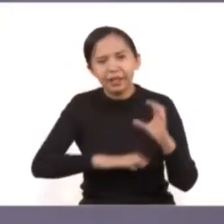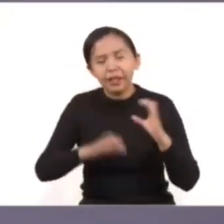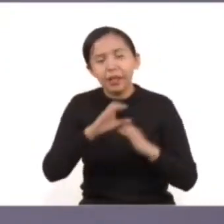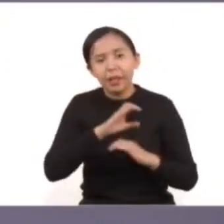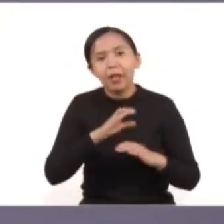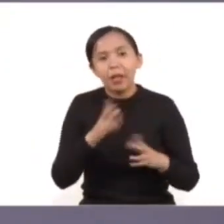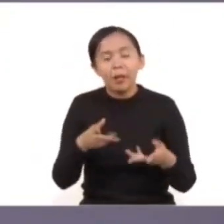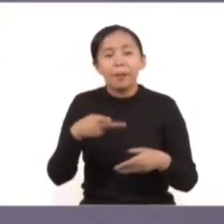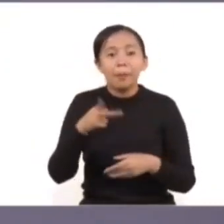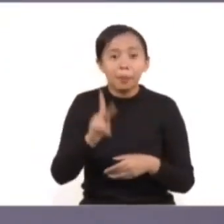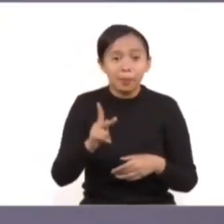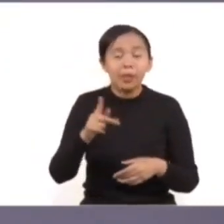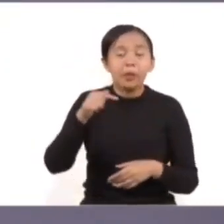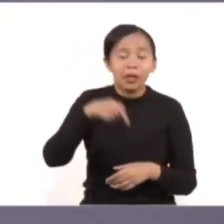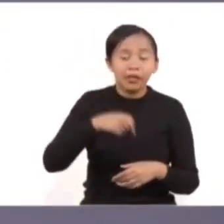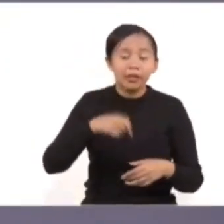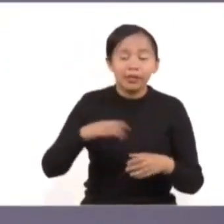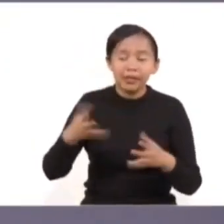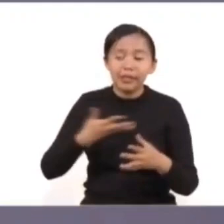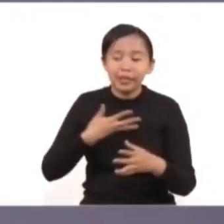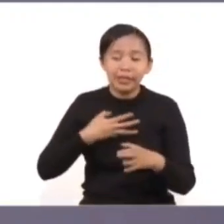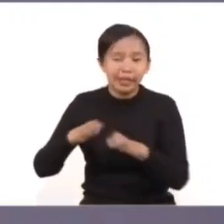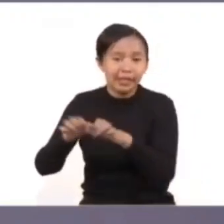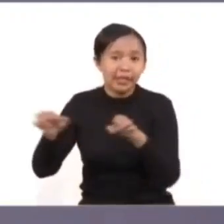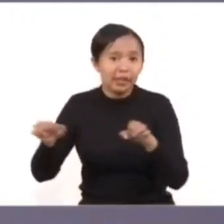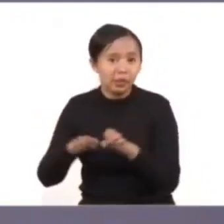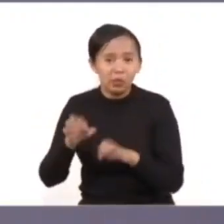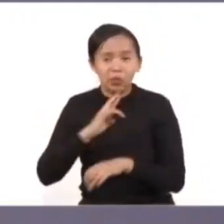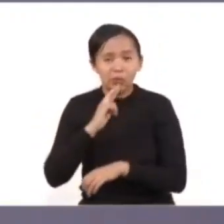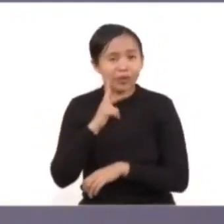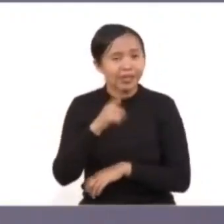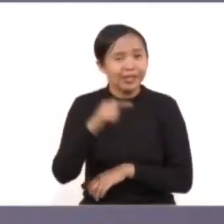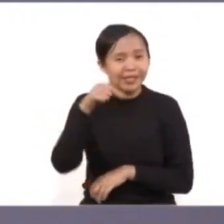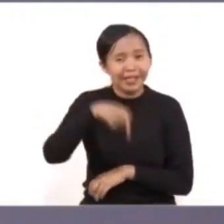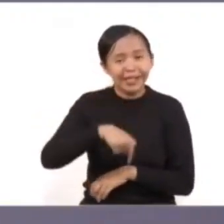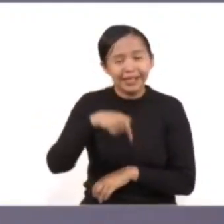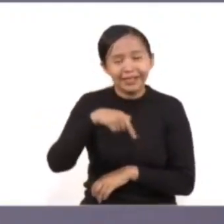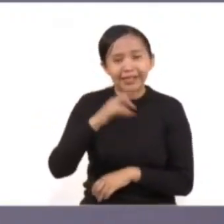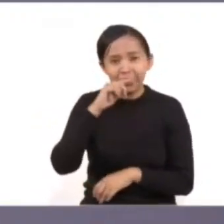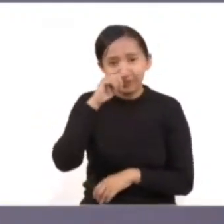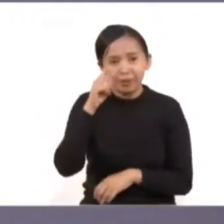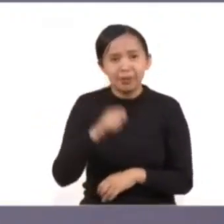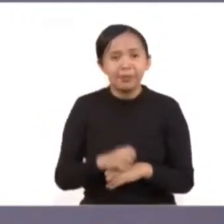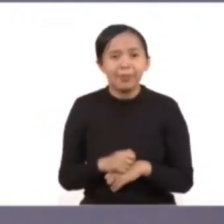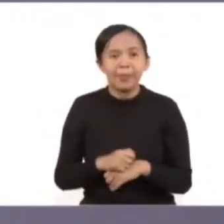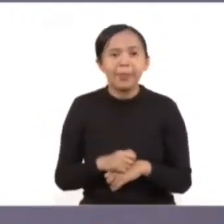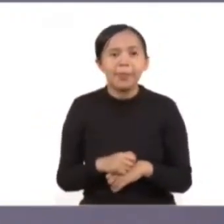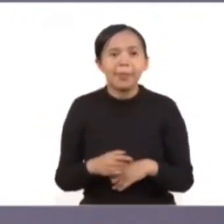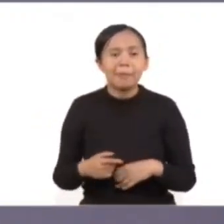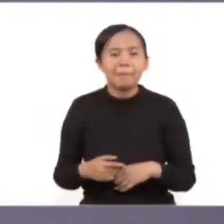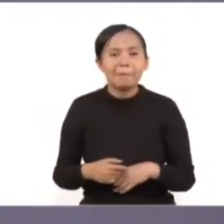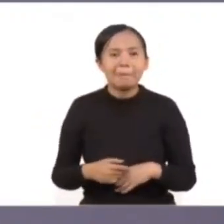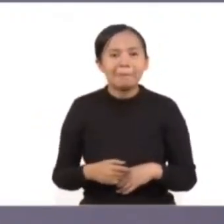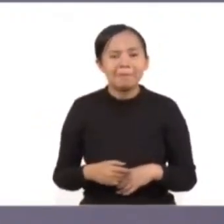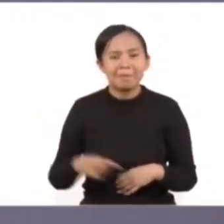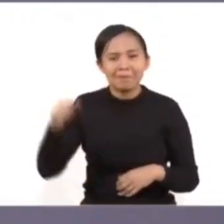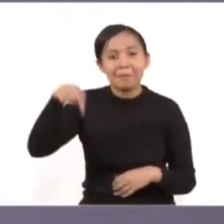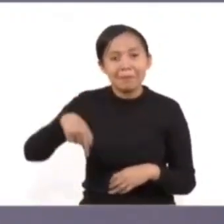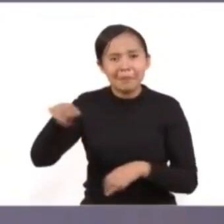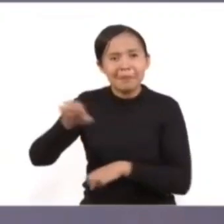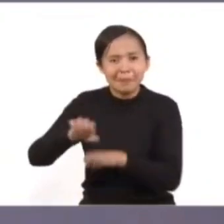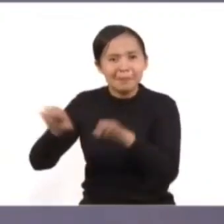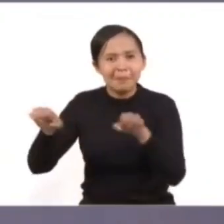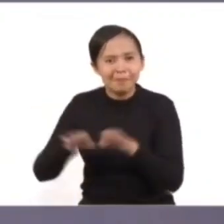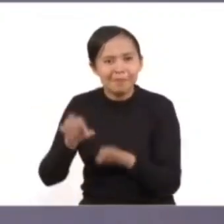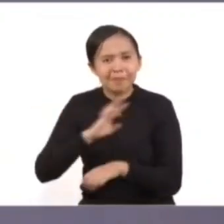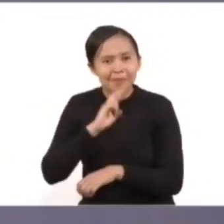aquí está uno de los mejores equipos de América Latina, y con eso vuelvo al punto inicial de mi intervención, uno de los mejores equipos de